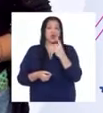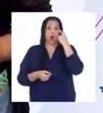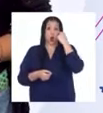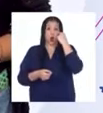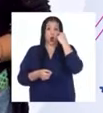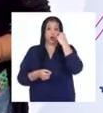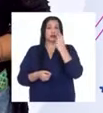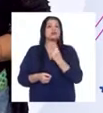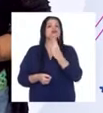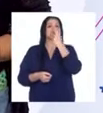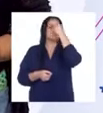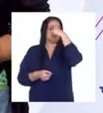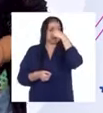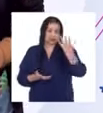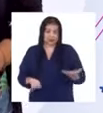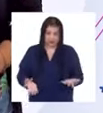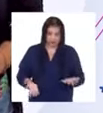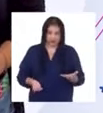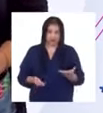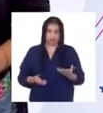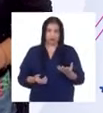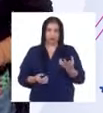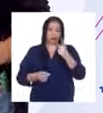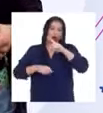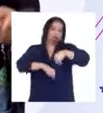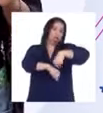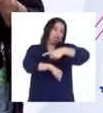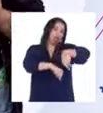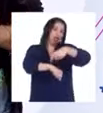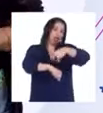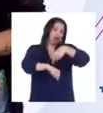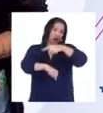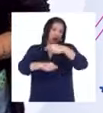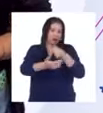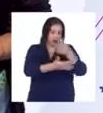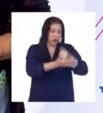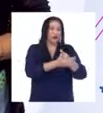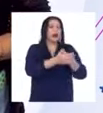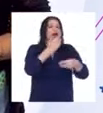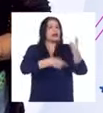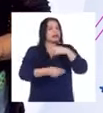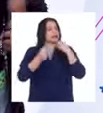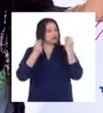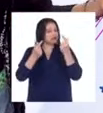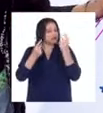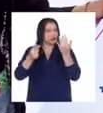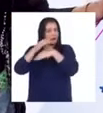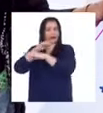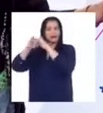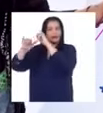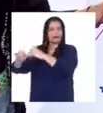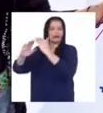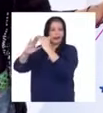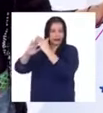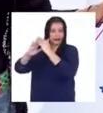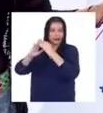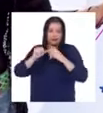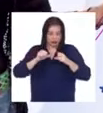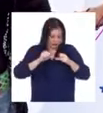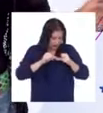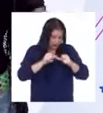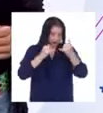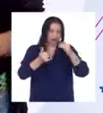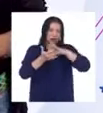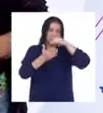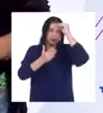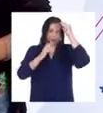ojos y nariz. No te demores. Regresa a casa lo antes posible. Seguimos con más en